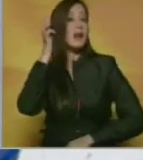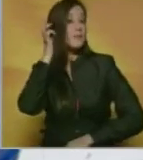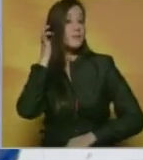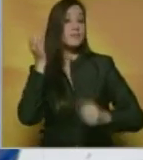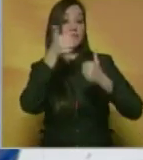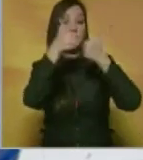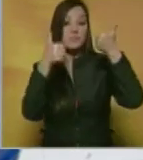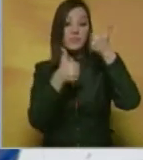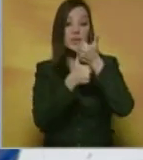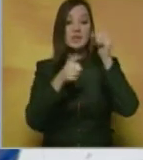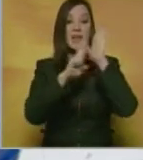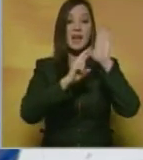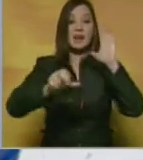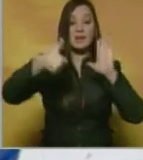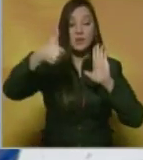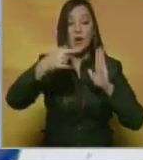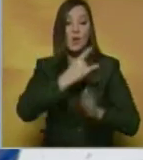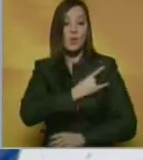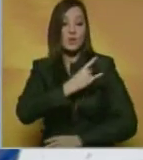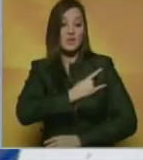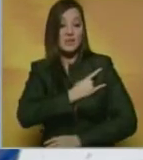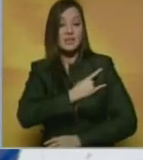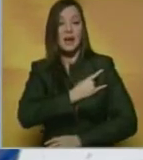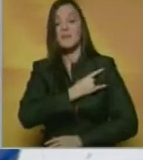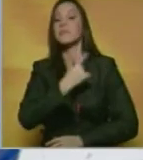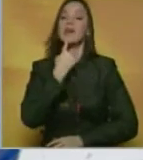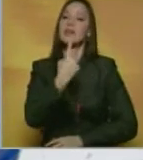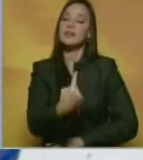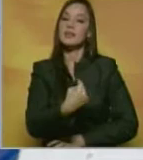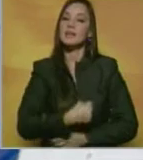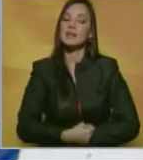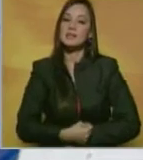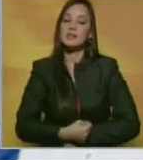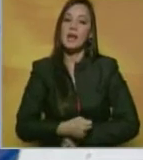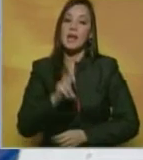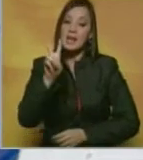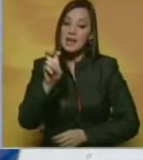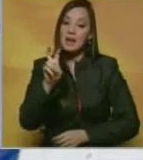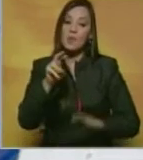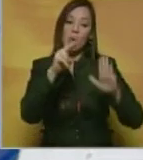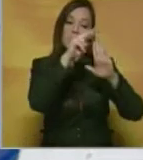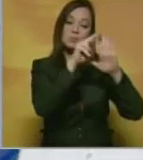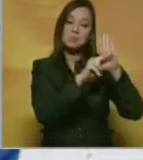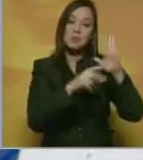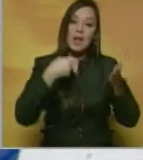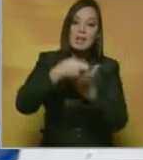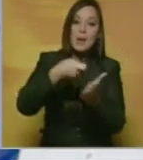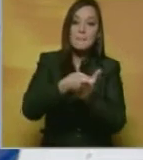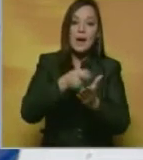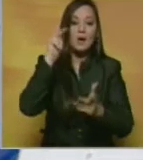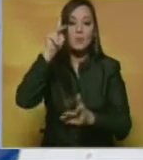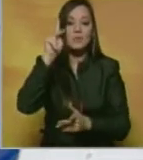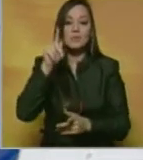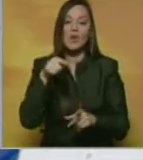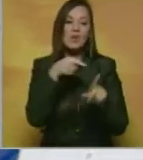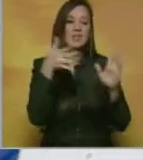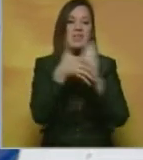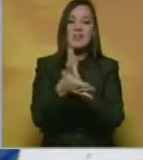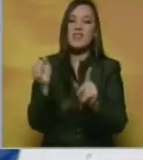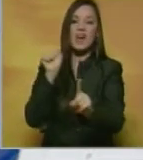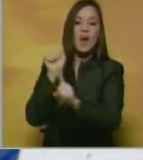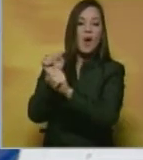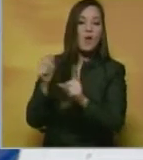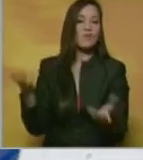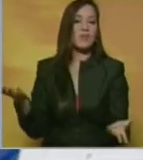Centro Occidental, Lisandro Alvarado, Nelly Velásquez, manifestó que la nueva escala salarial establecida en la Segunda Convención Colectiva es una ofensa al